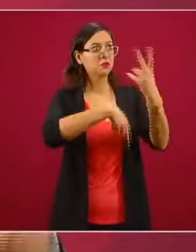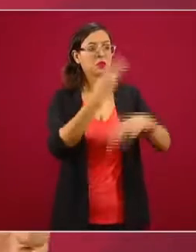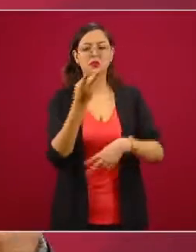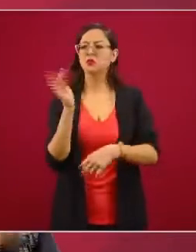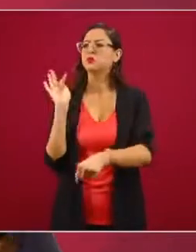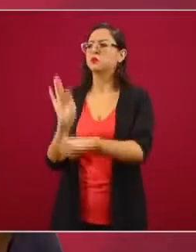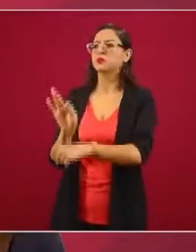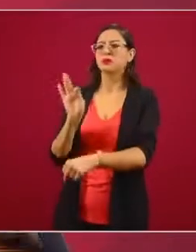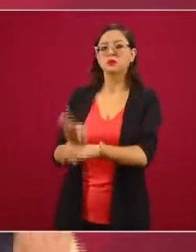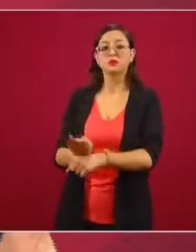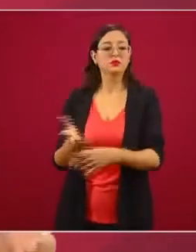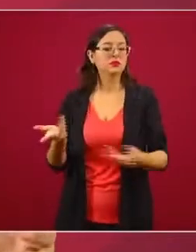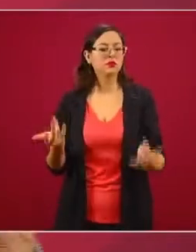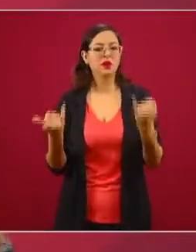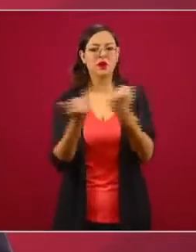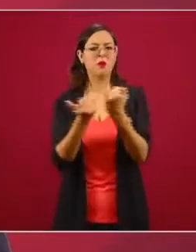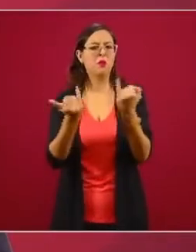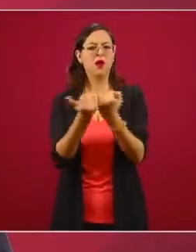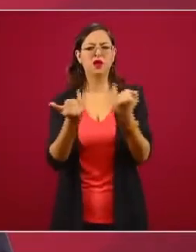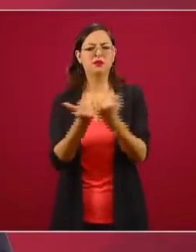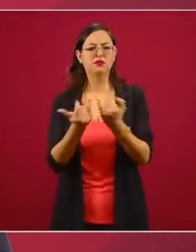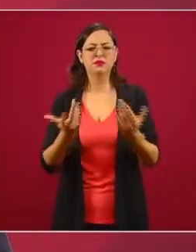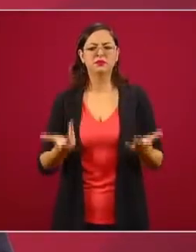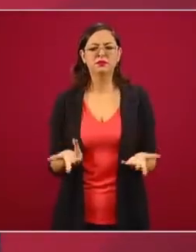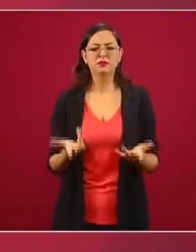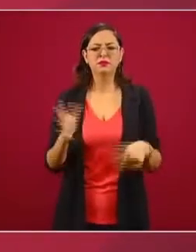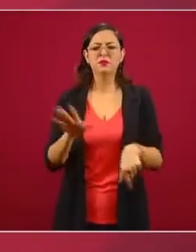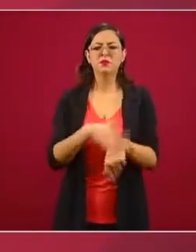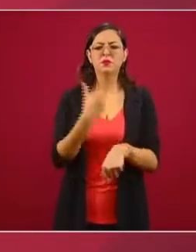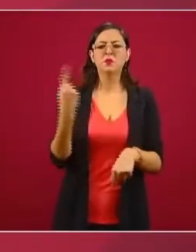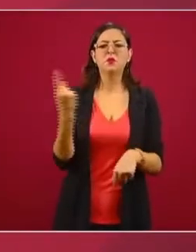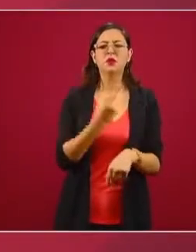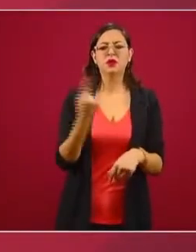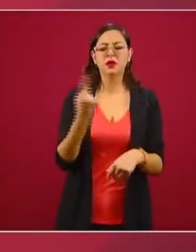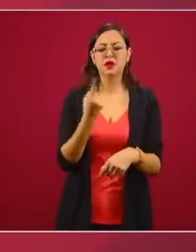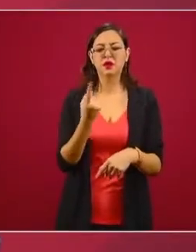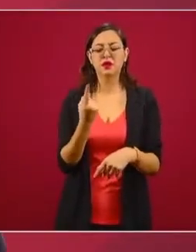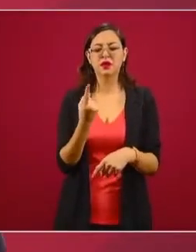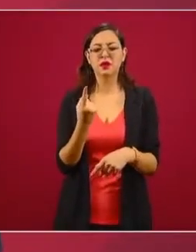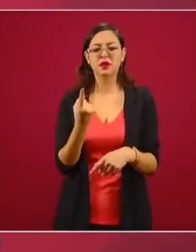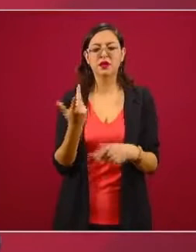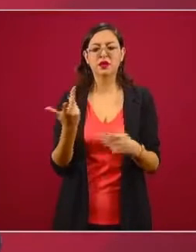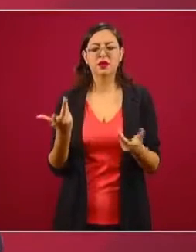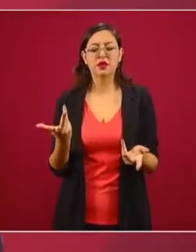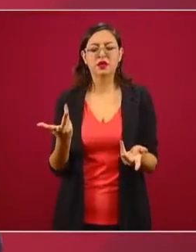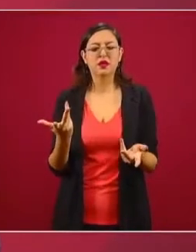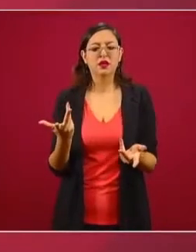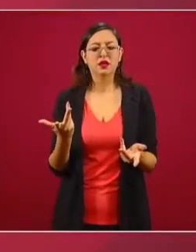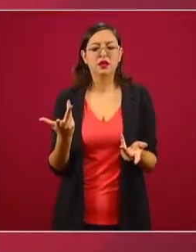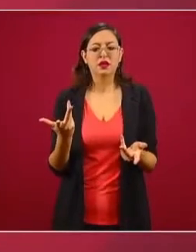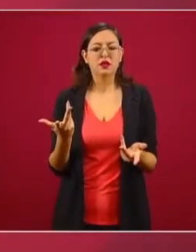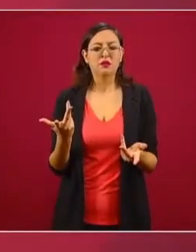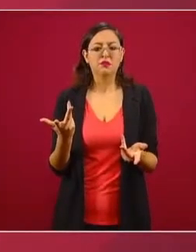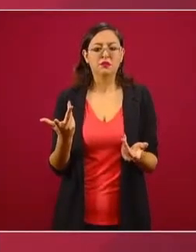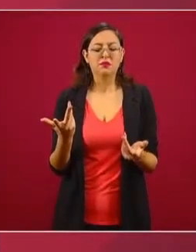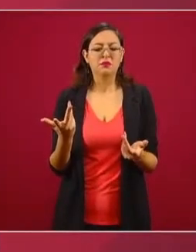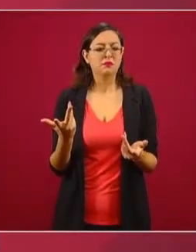hay oposición de